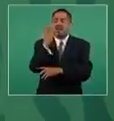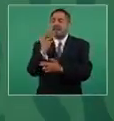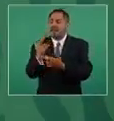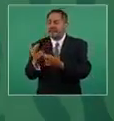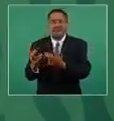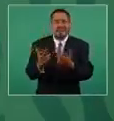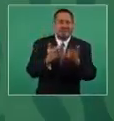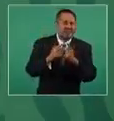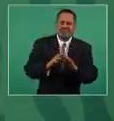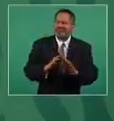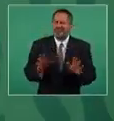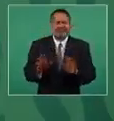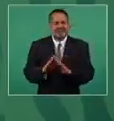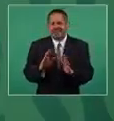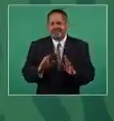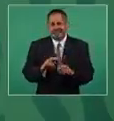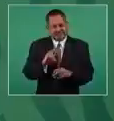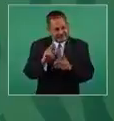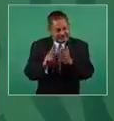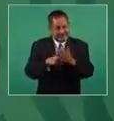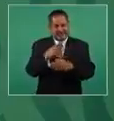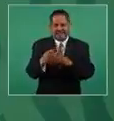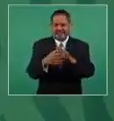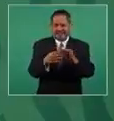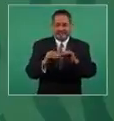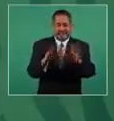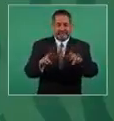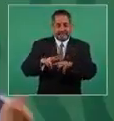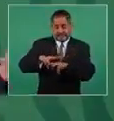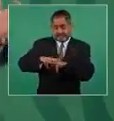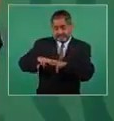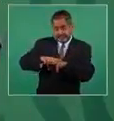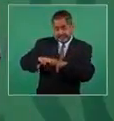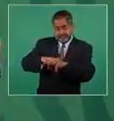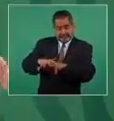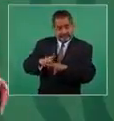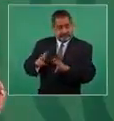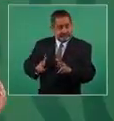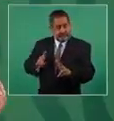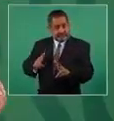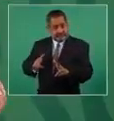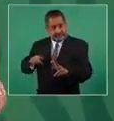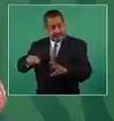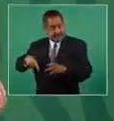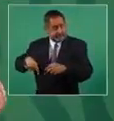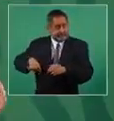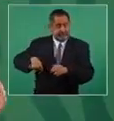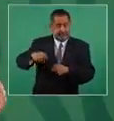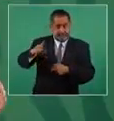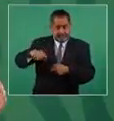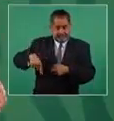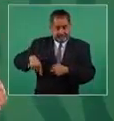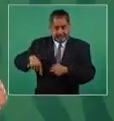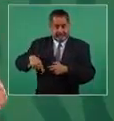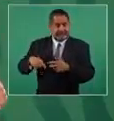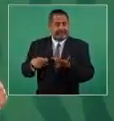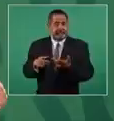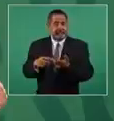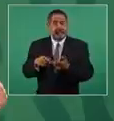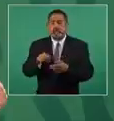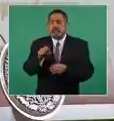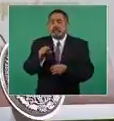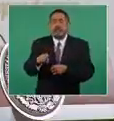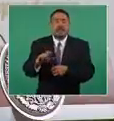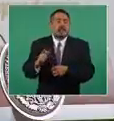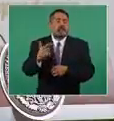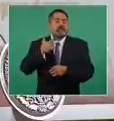que el tren va por la antigua